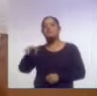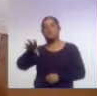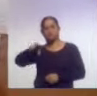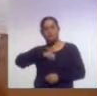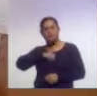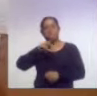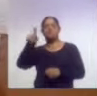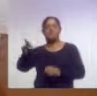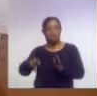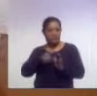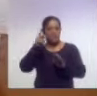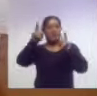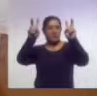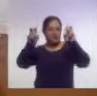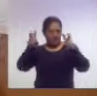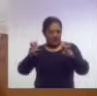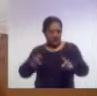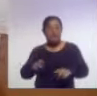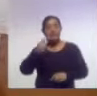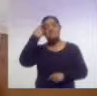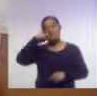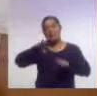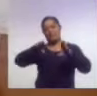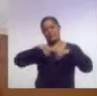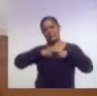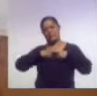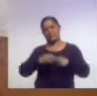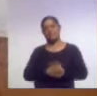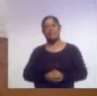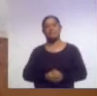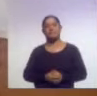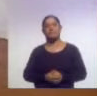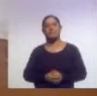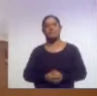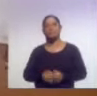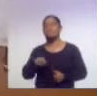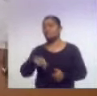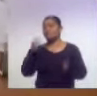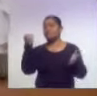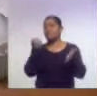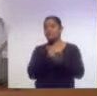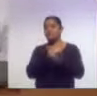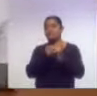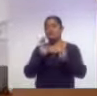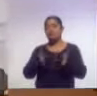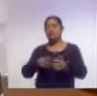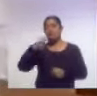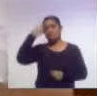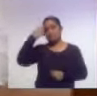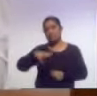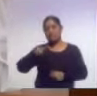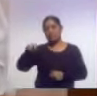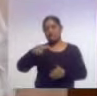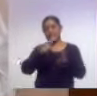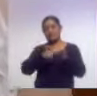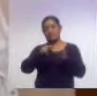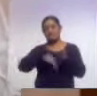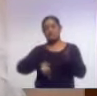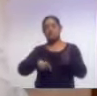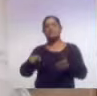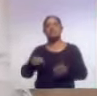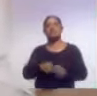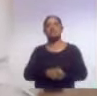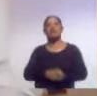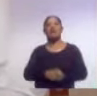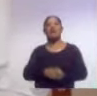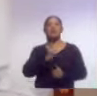temas al respecto en cuanto a adopción. siendo actualizado y, pues, México ha firmado tratado. Así es. La Convención de